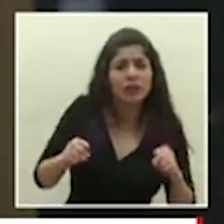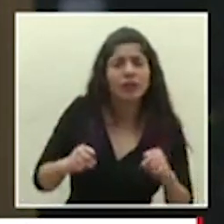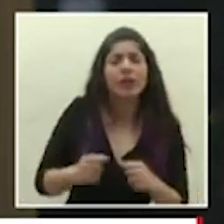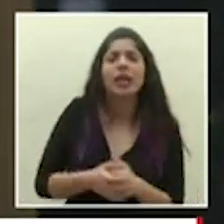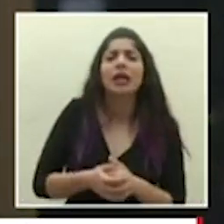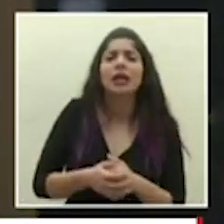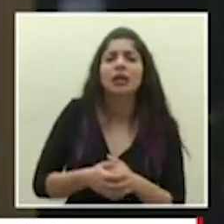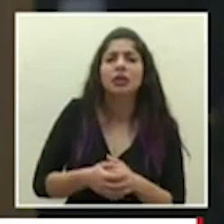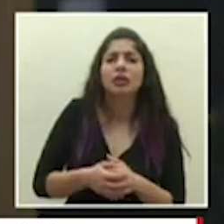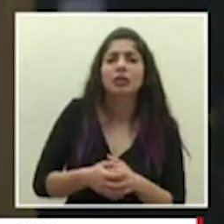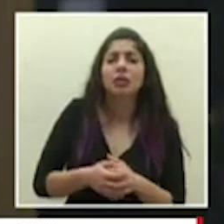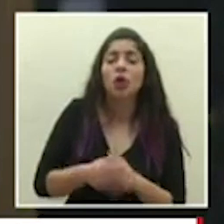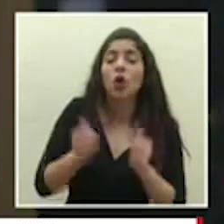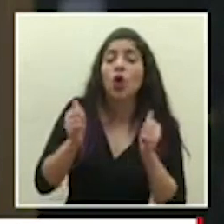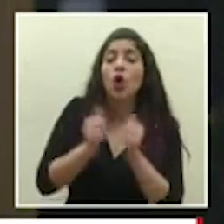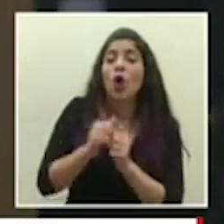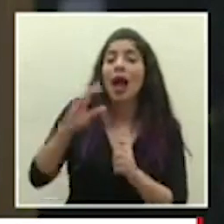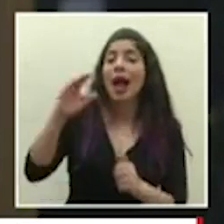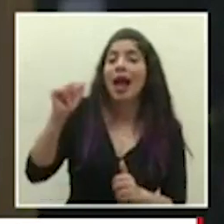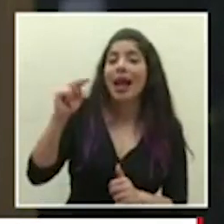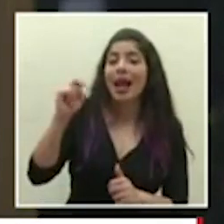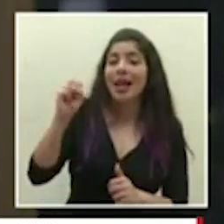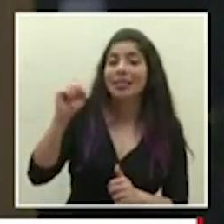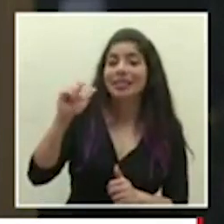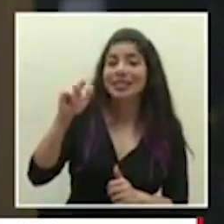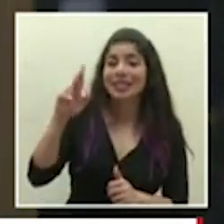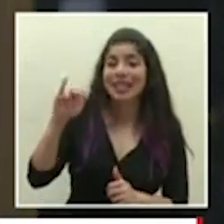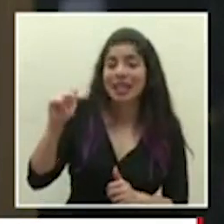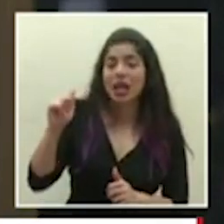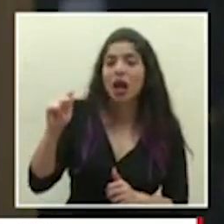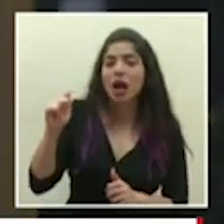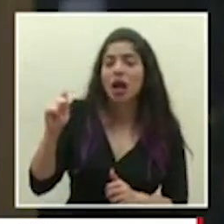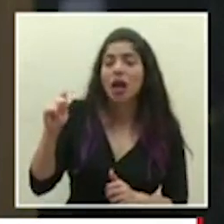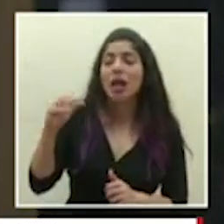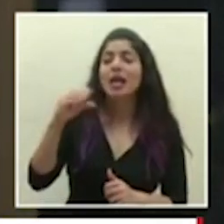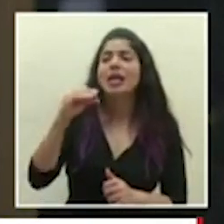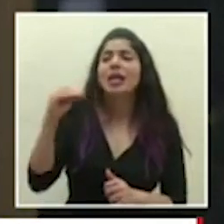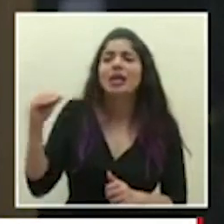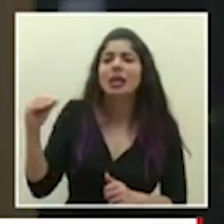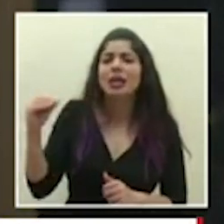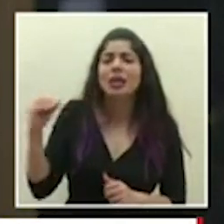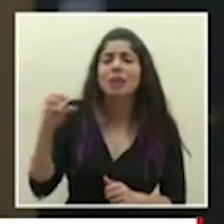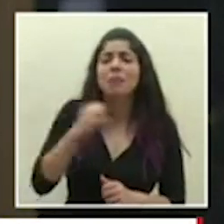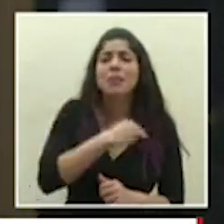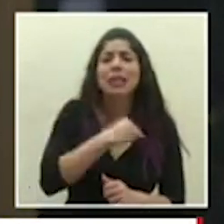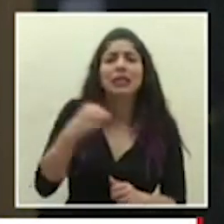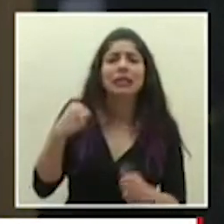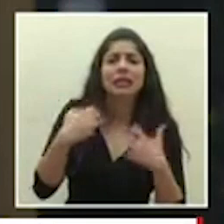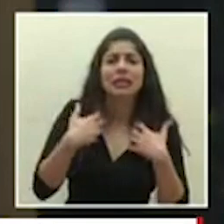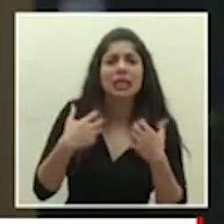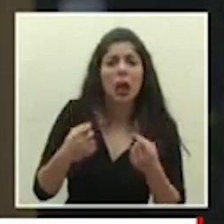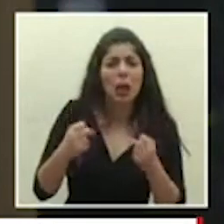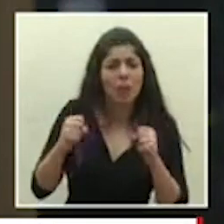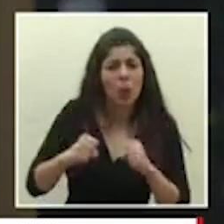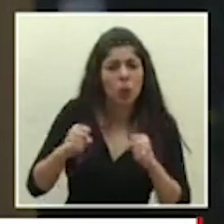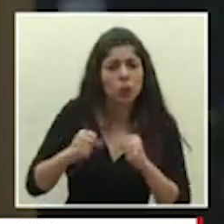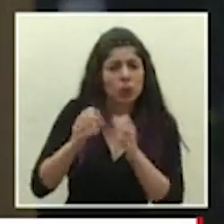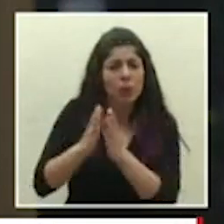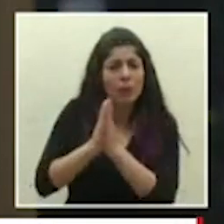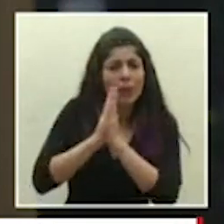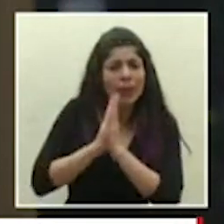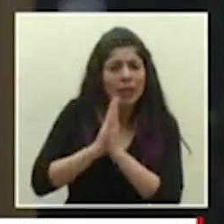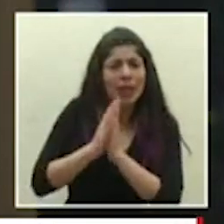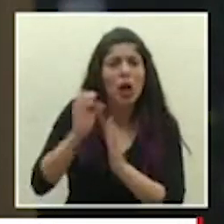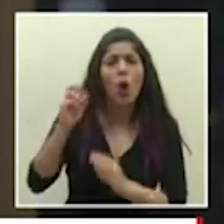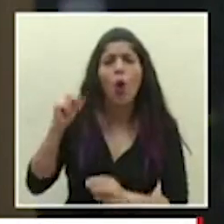a través de la Cancillería de la república y del Ministerio de Salud se pueda solicitar a la